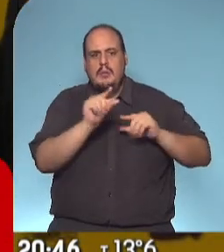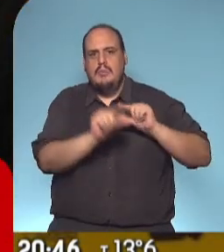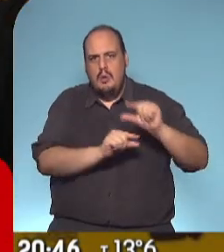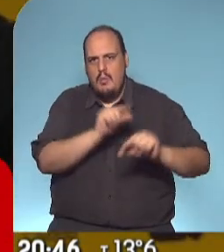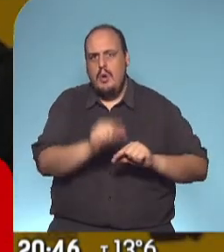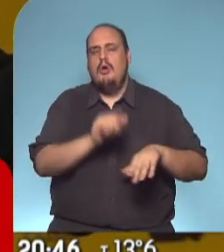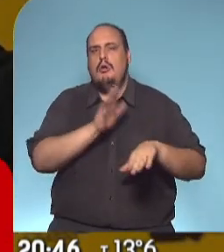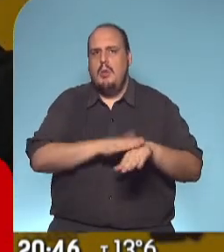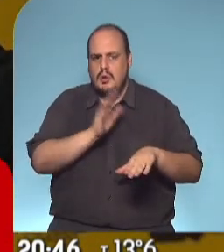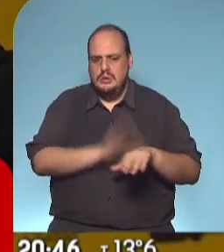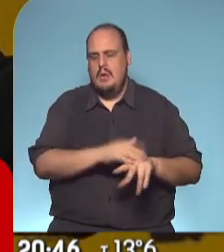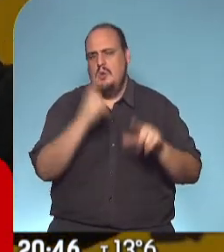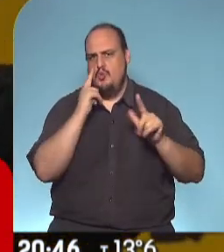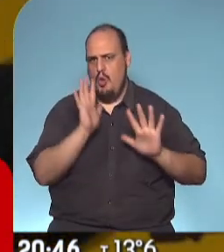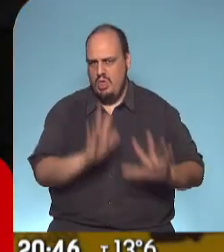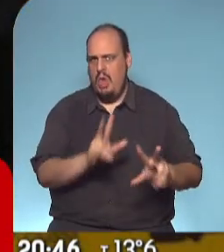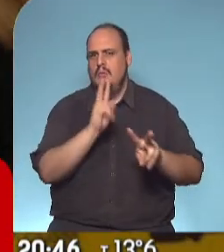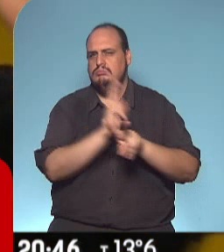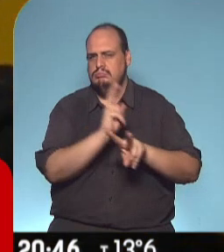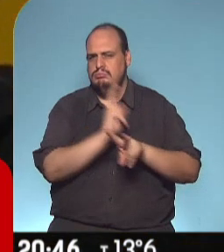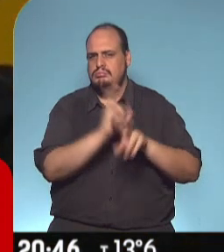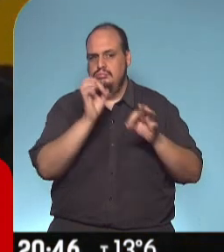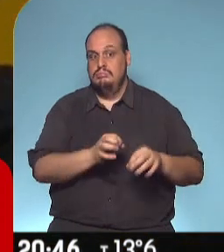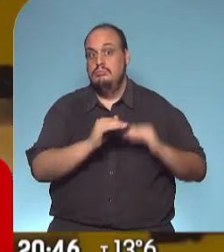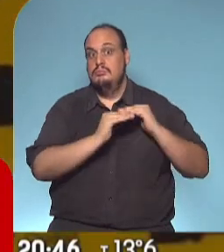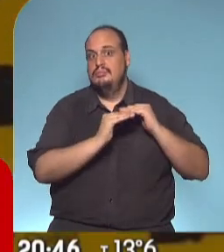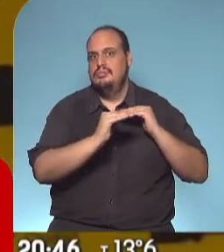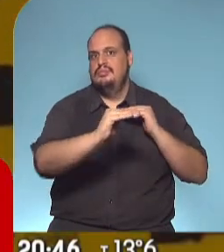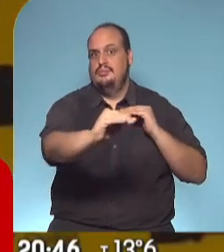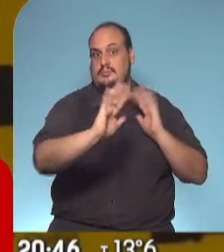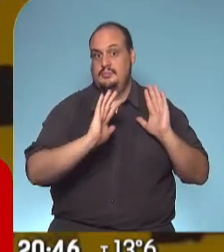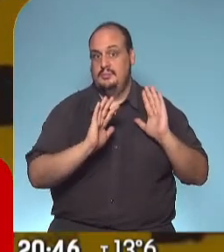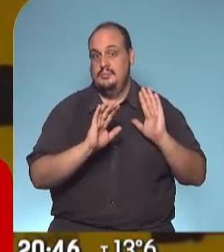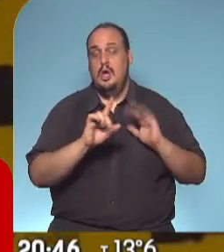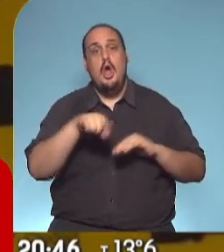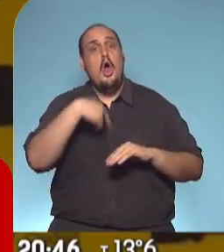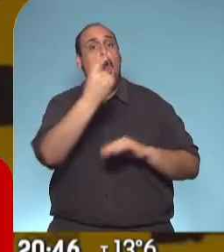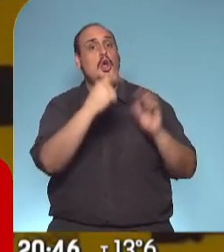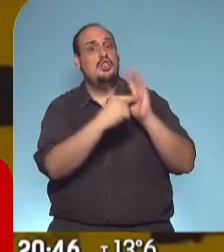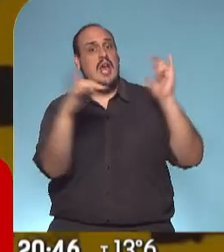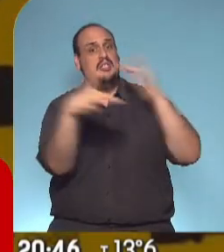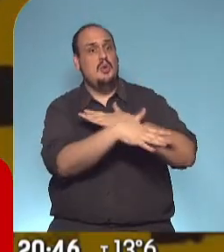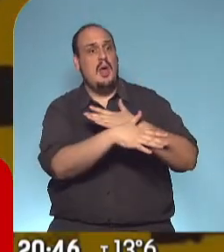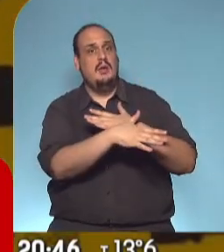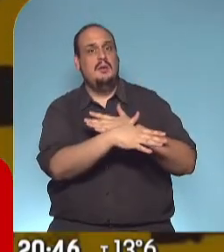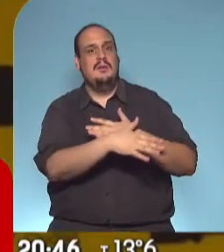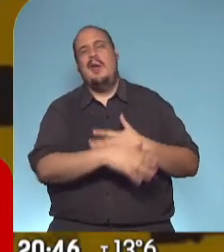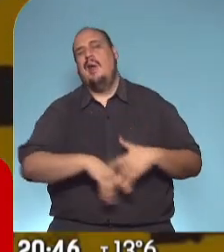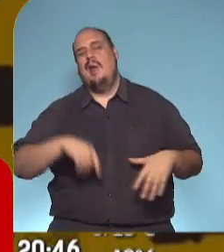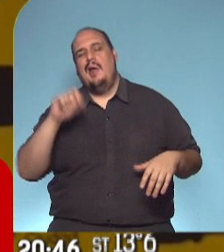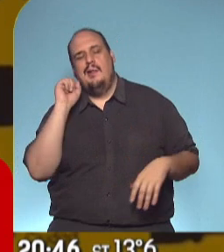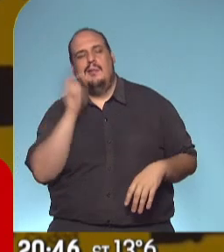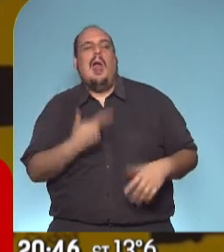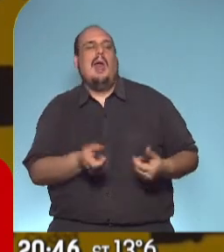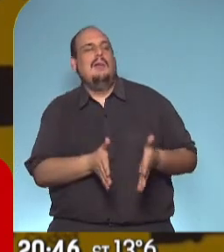responsable, paso a paso, lo hicieron bien y lo pudieron sostener. Del otro lado tenés casos de algunos que lo hicieron alocadamente, de un día para el